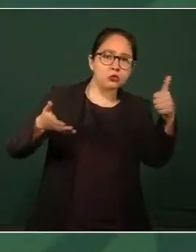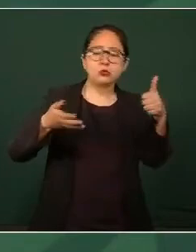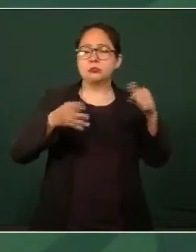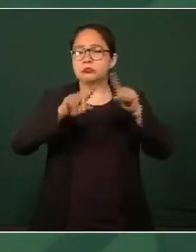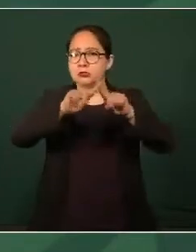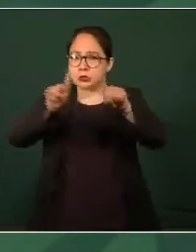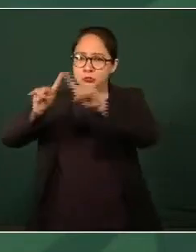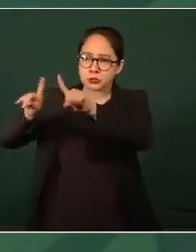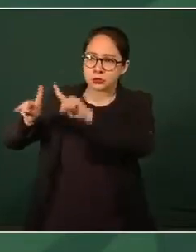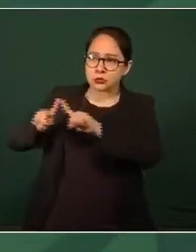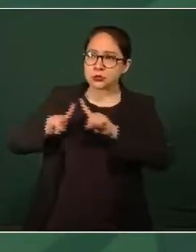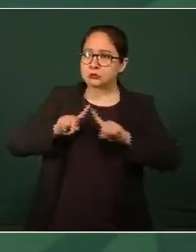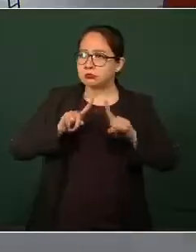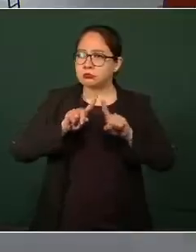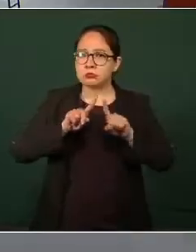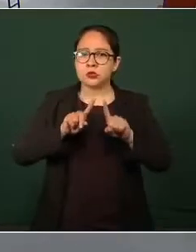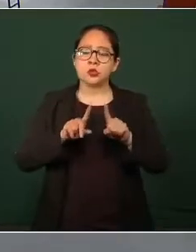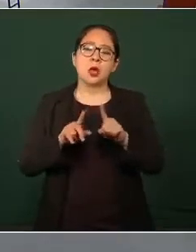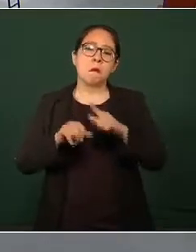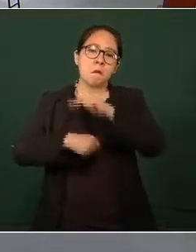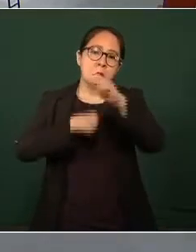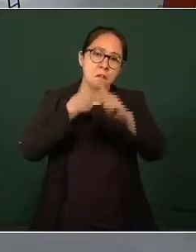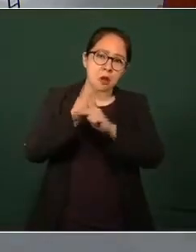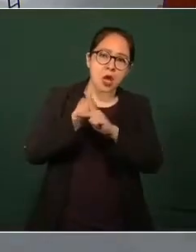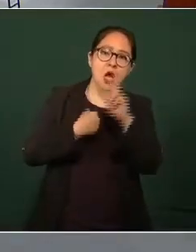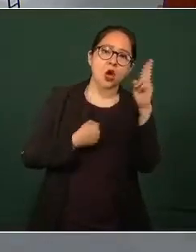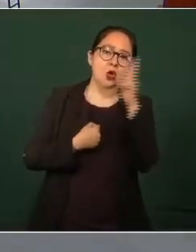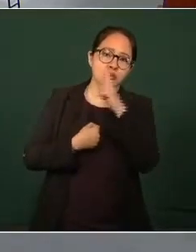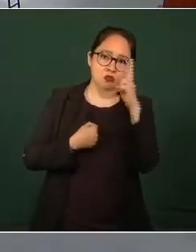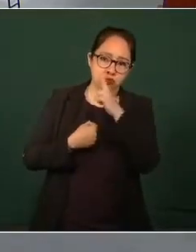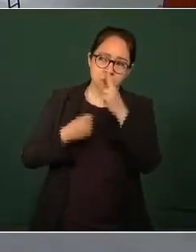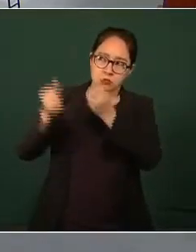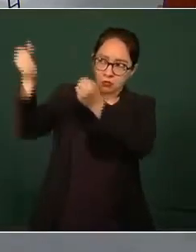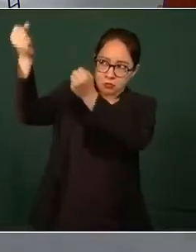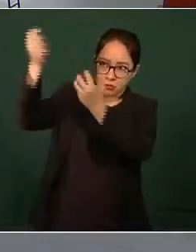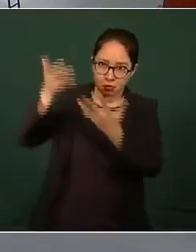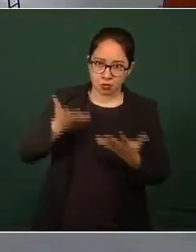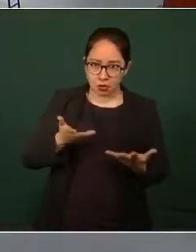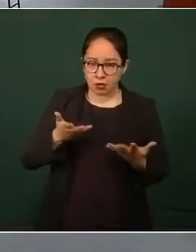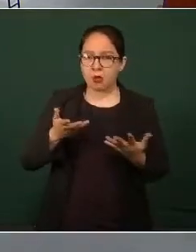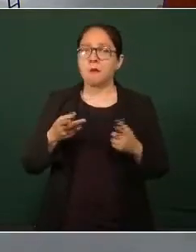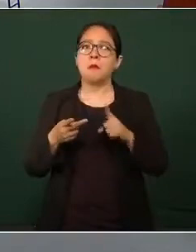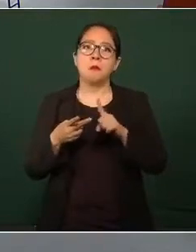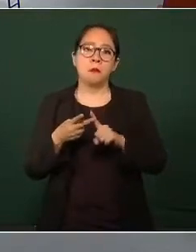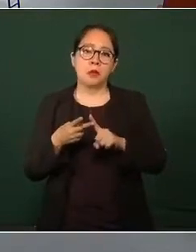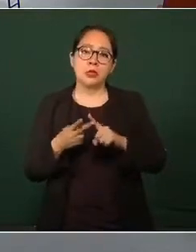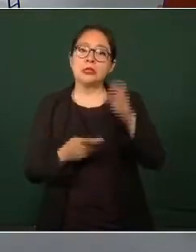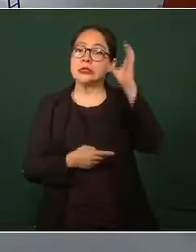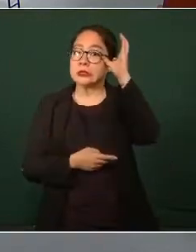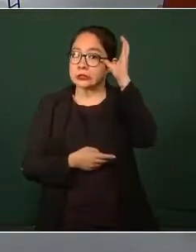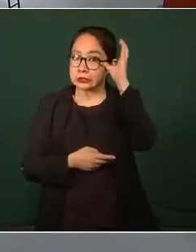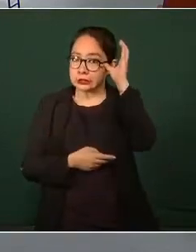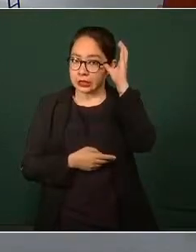de Rusia de China